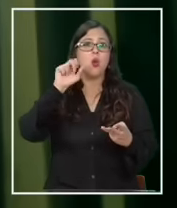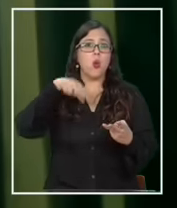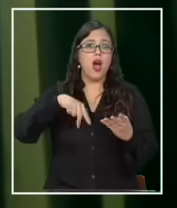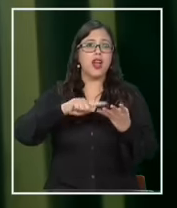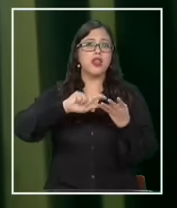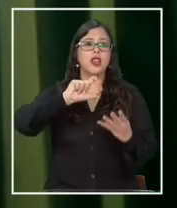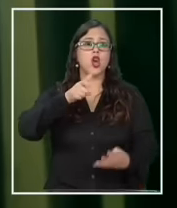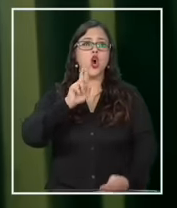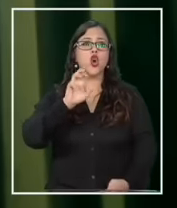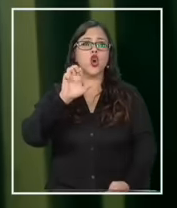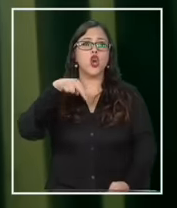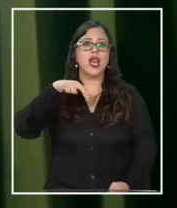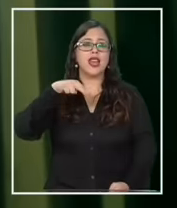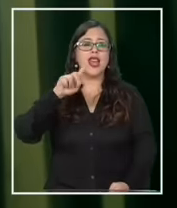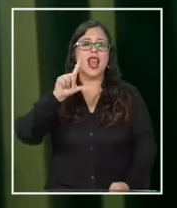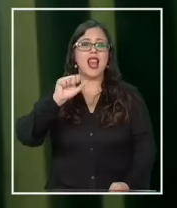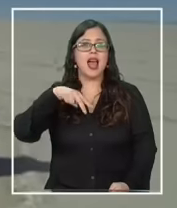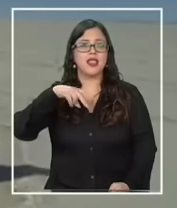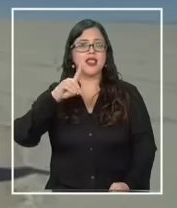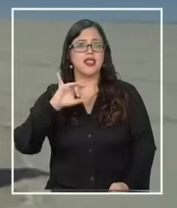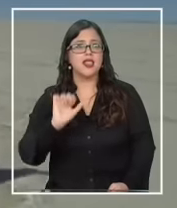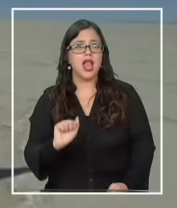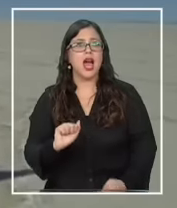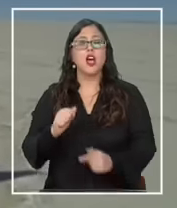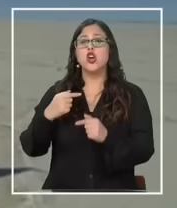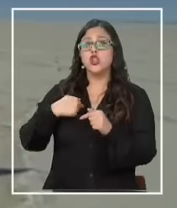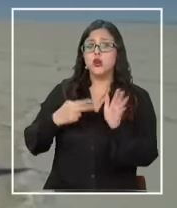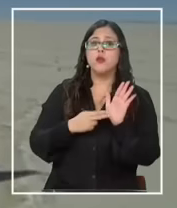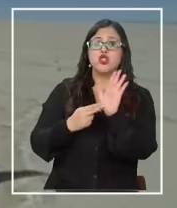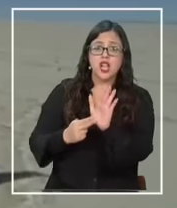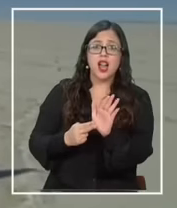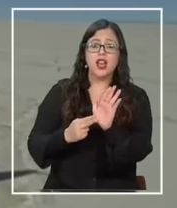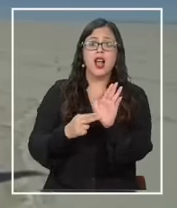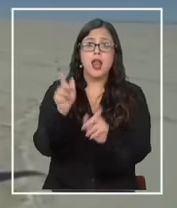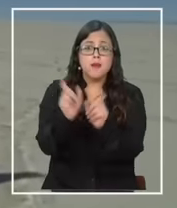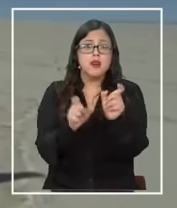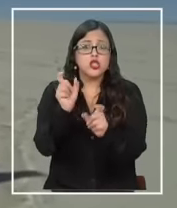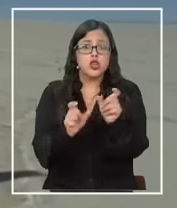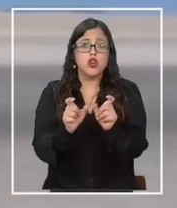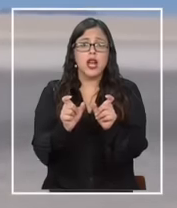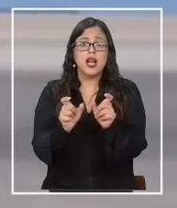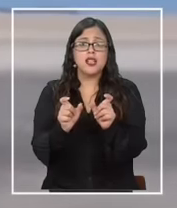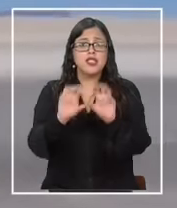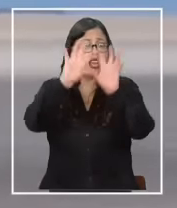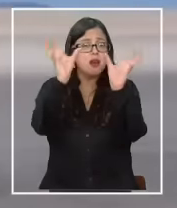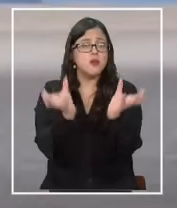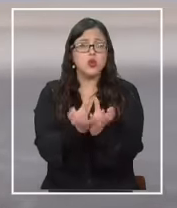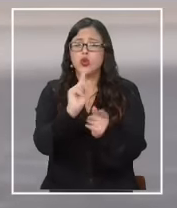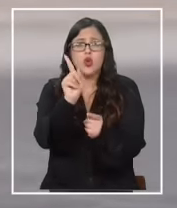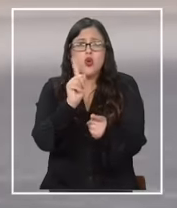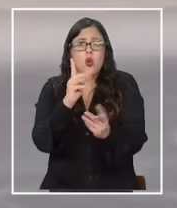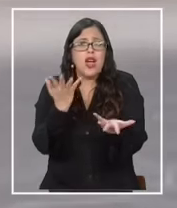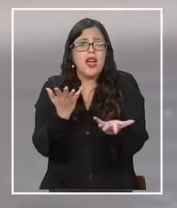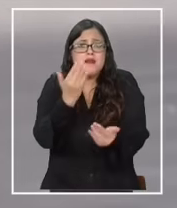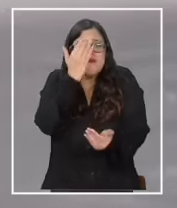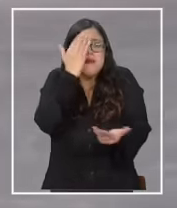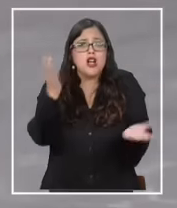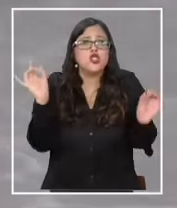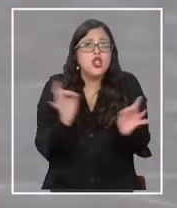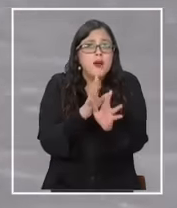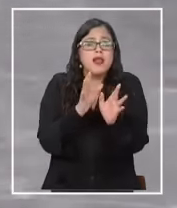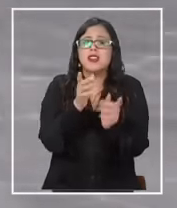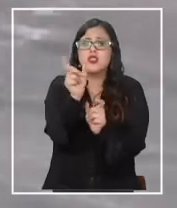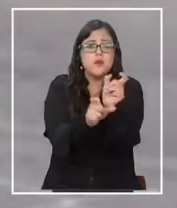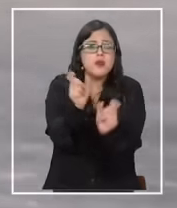Quería mostrarle a la gente que el mundo no es tan trágico como se nos cuenta que la gente es solo gente que todo se reduce a